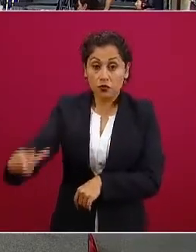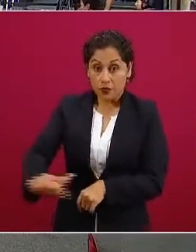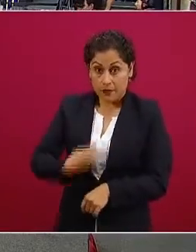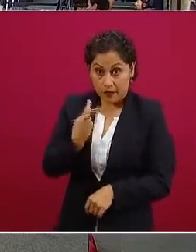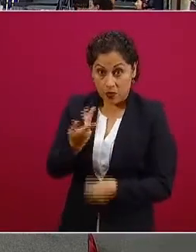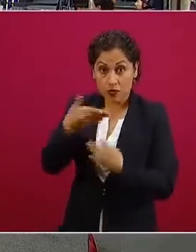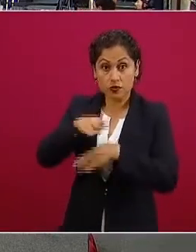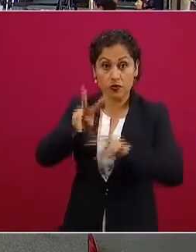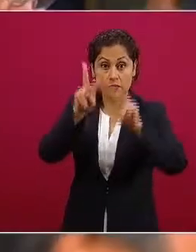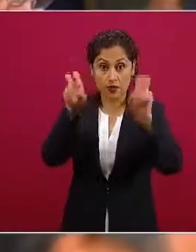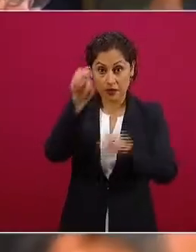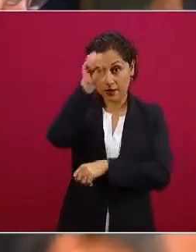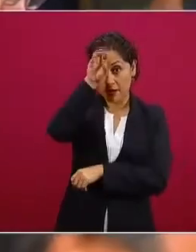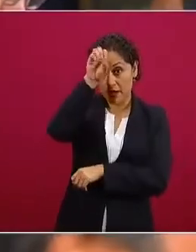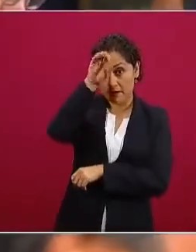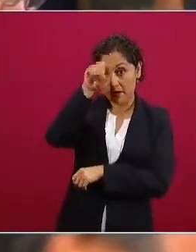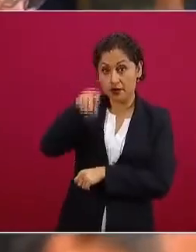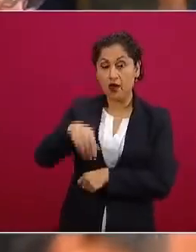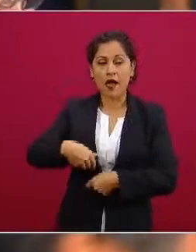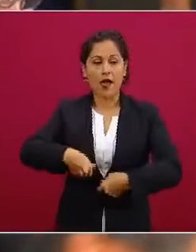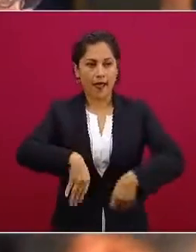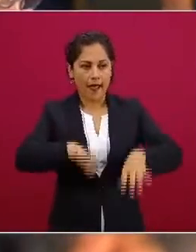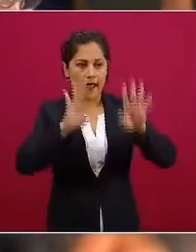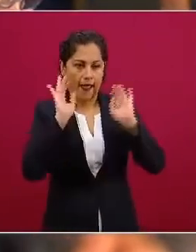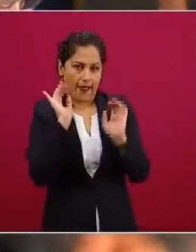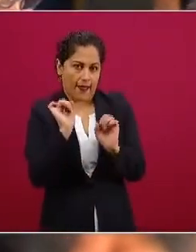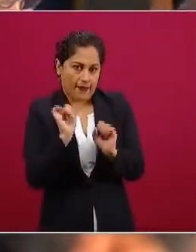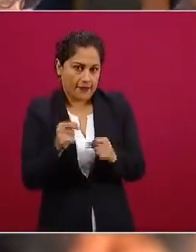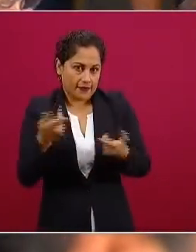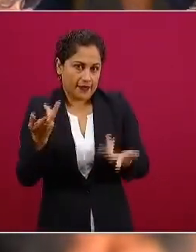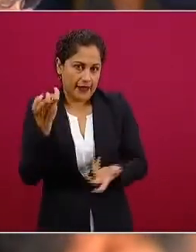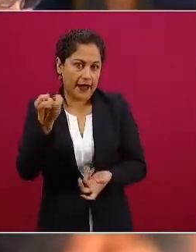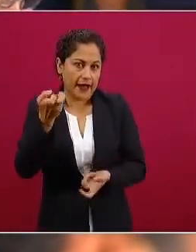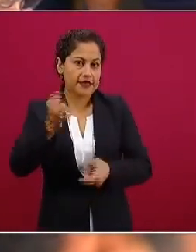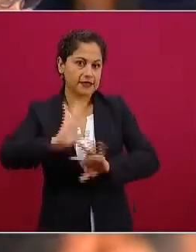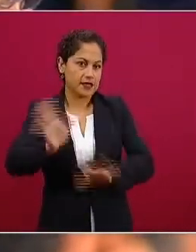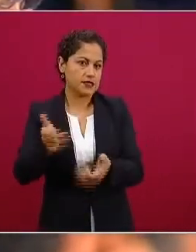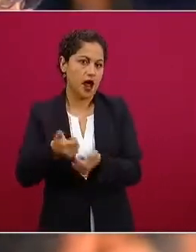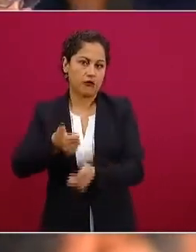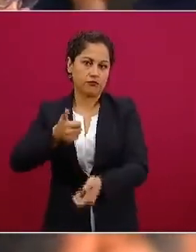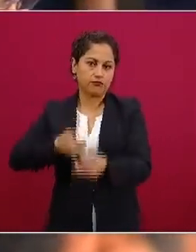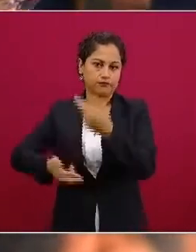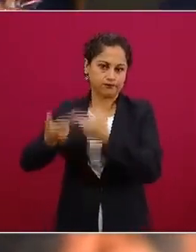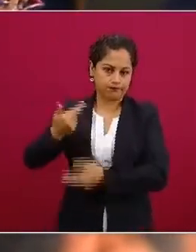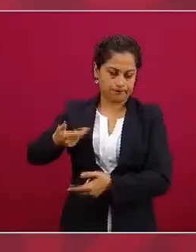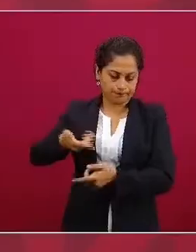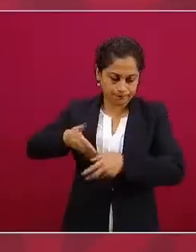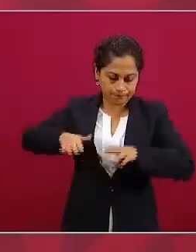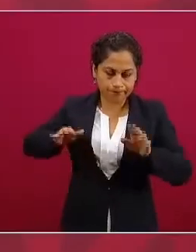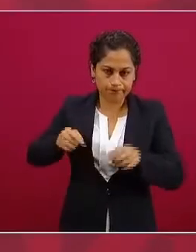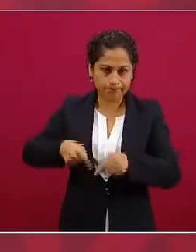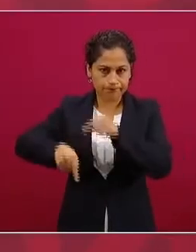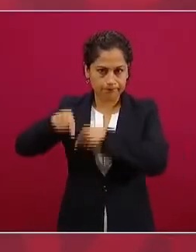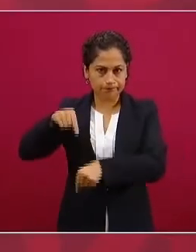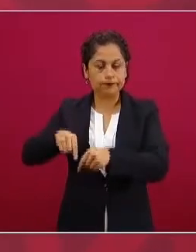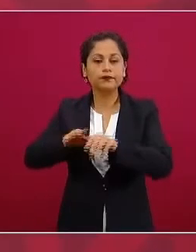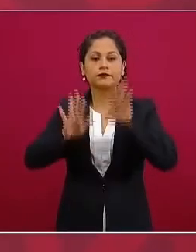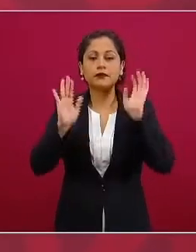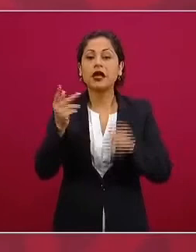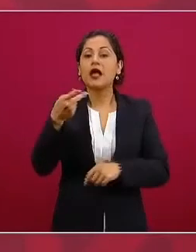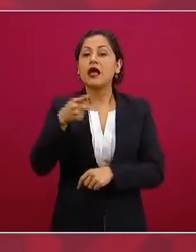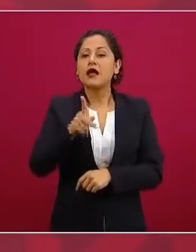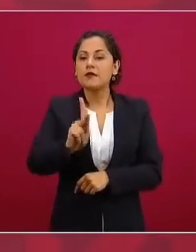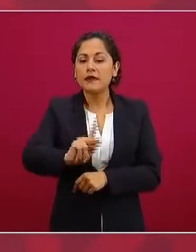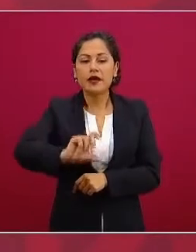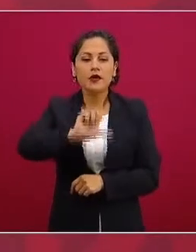bueno ya esa sí la echó para atrás eso sí lo sabemos pero por ejemplo lo de la falsa filantropía viene del